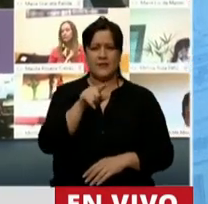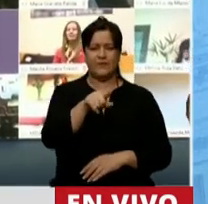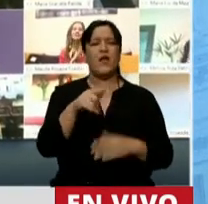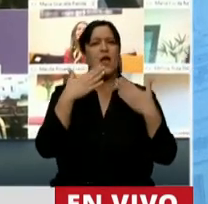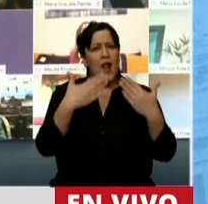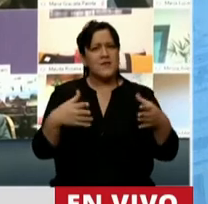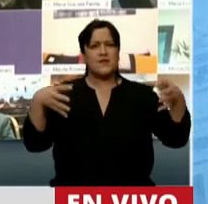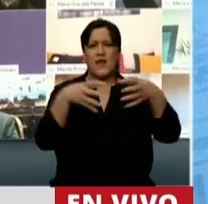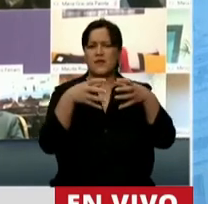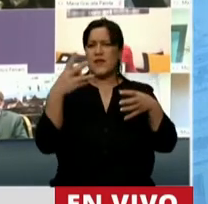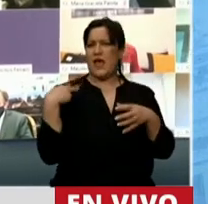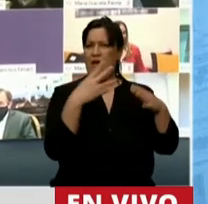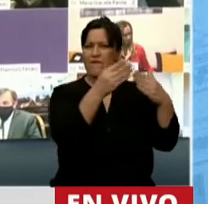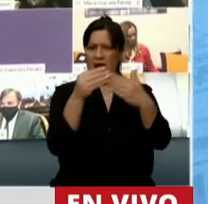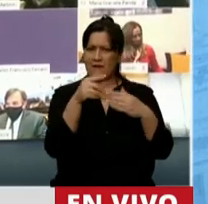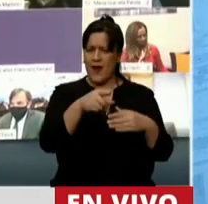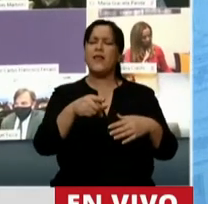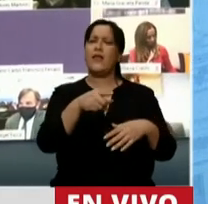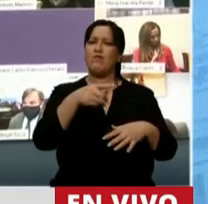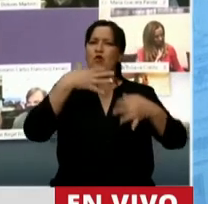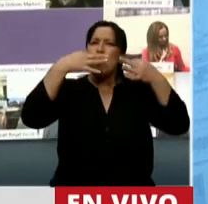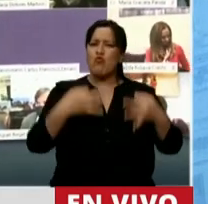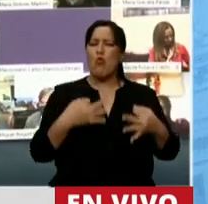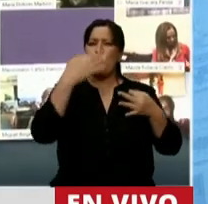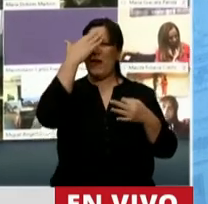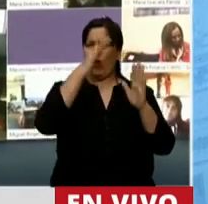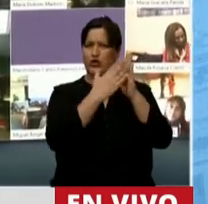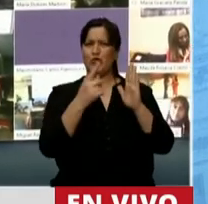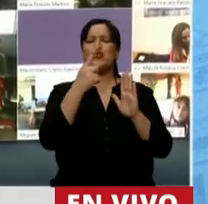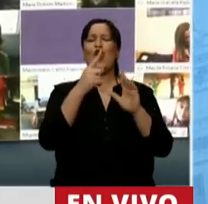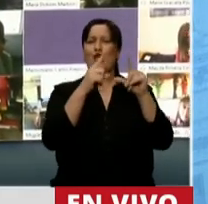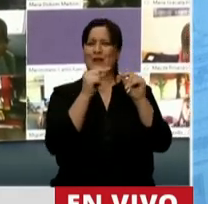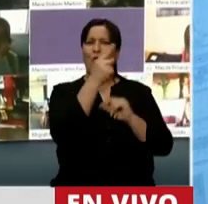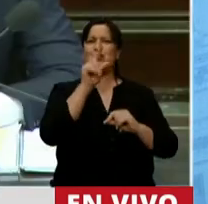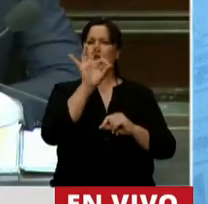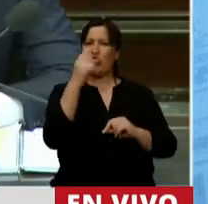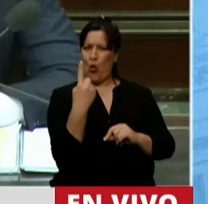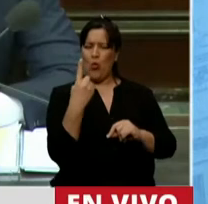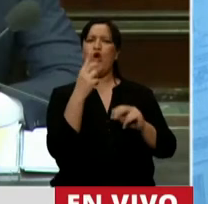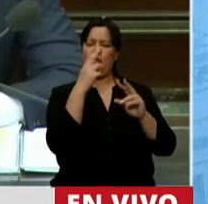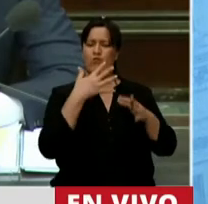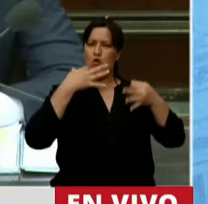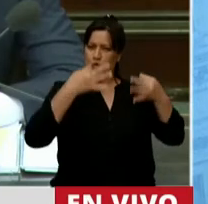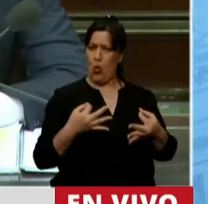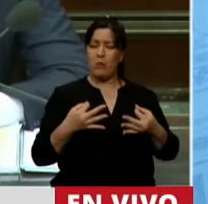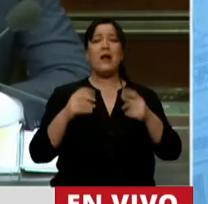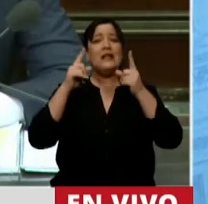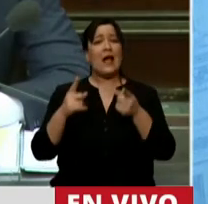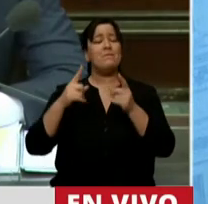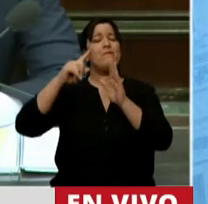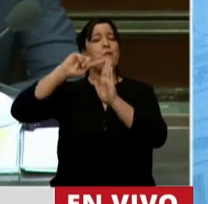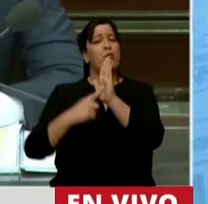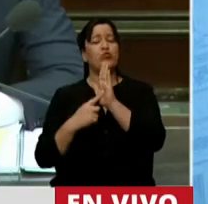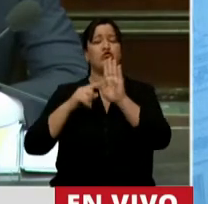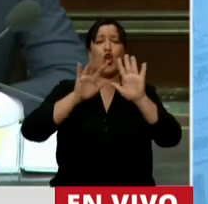por el cumplimiento no solamente del artículo 101 de la Constitución que se habló mucho, sino también de los puntos 10 y